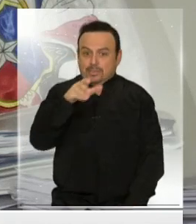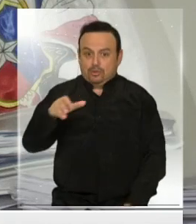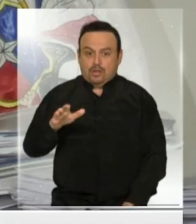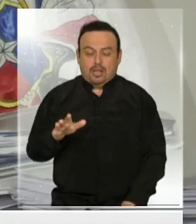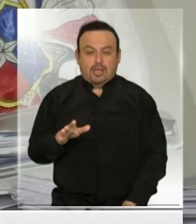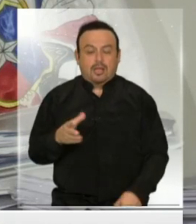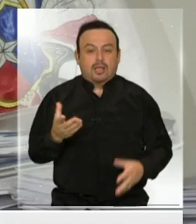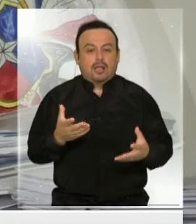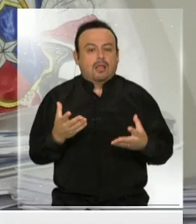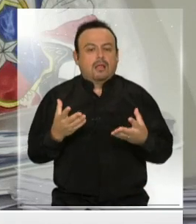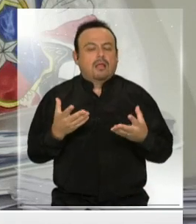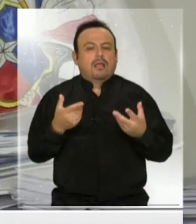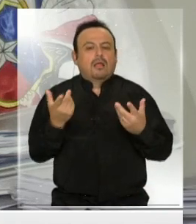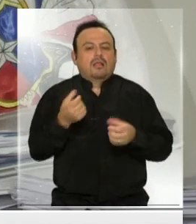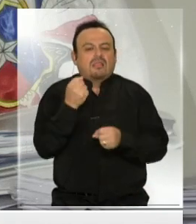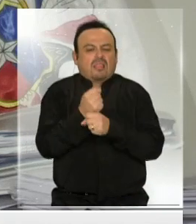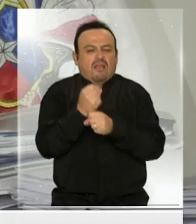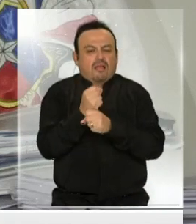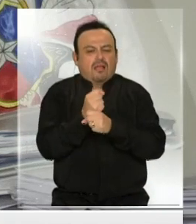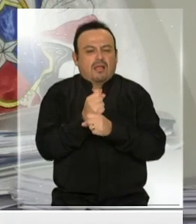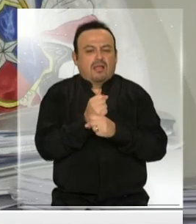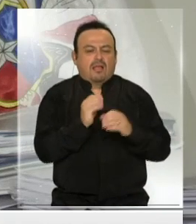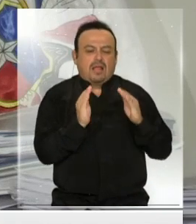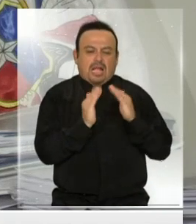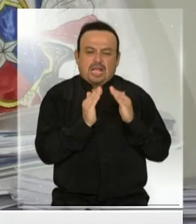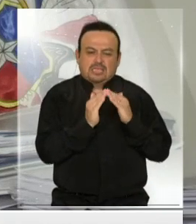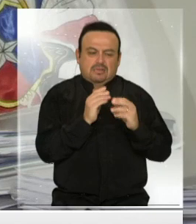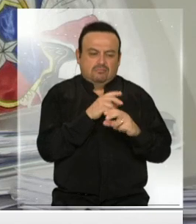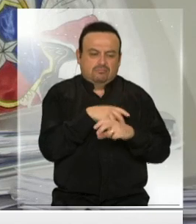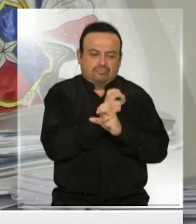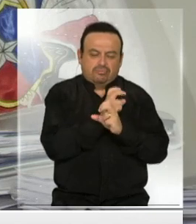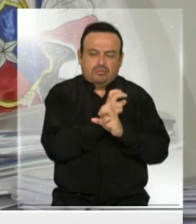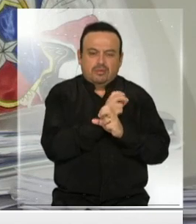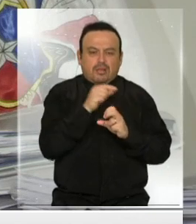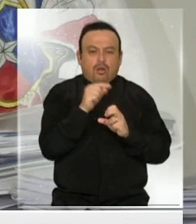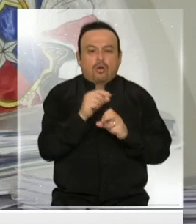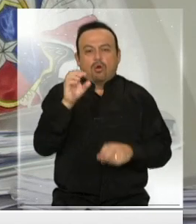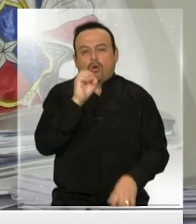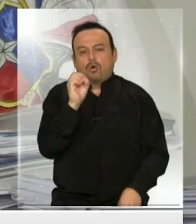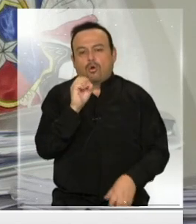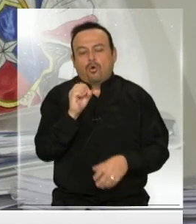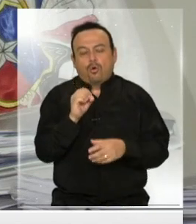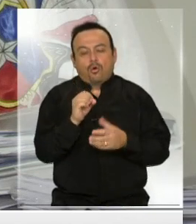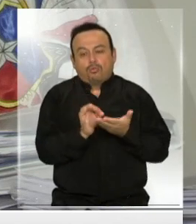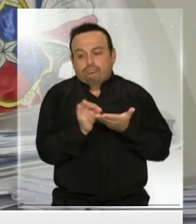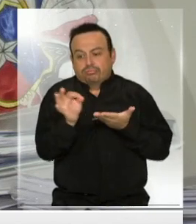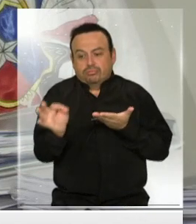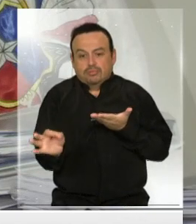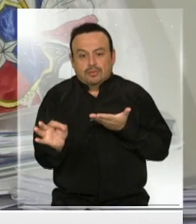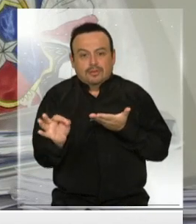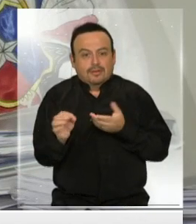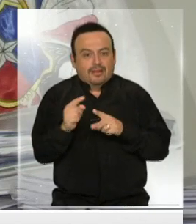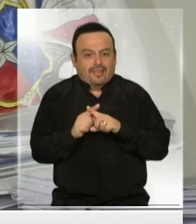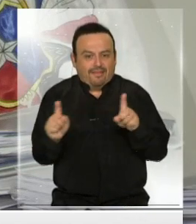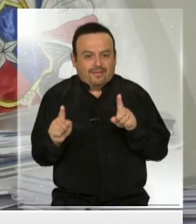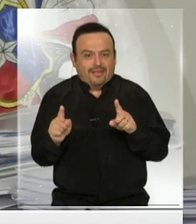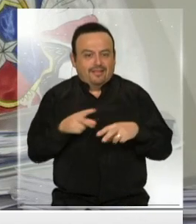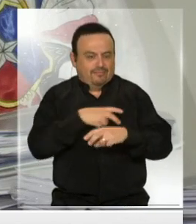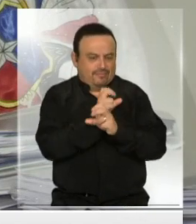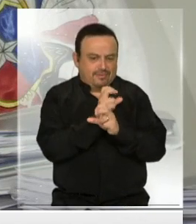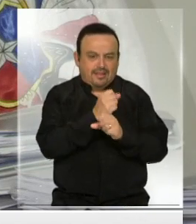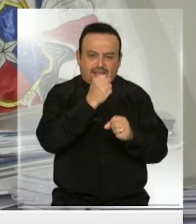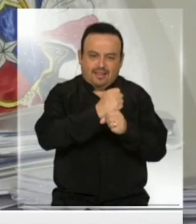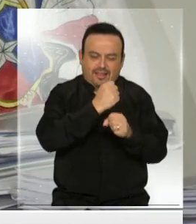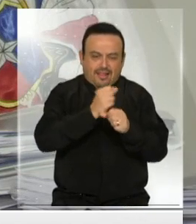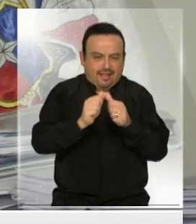las personas que trabajan desde el hogar o desde un lugar distinto al lugar habitual, lo que se llama teletrabajo o